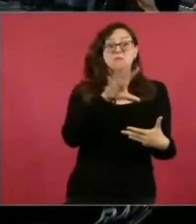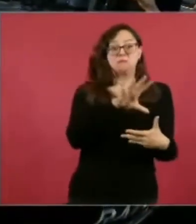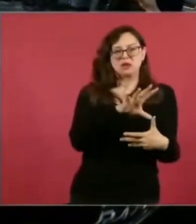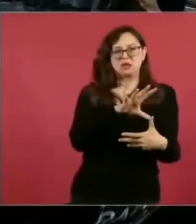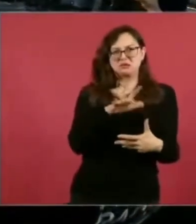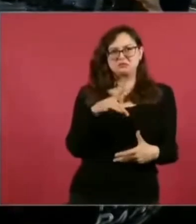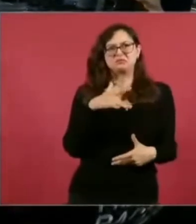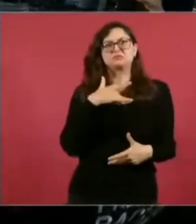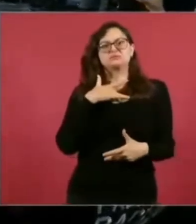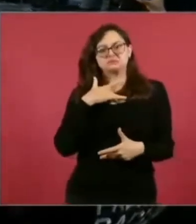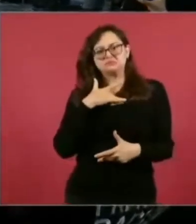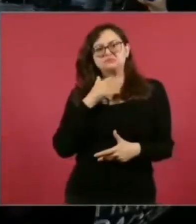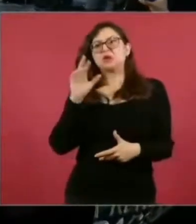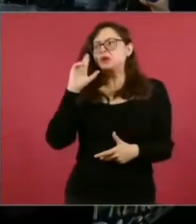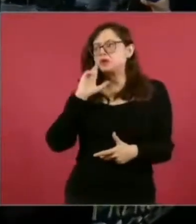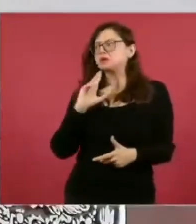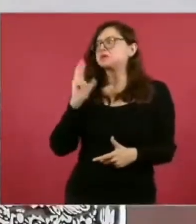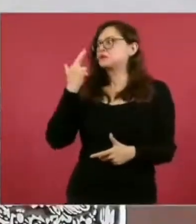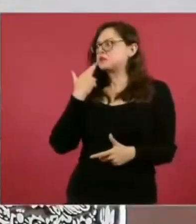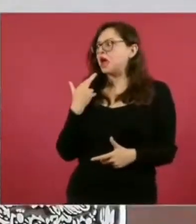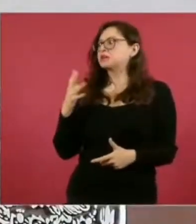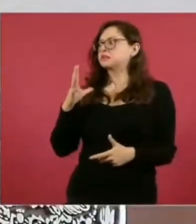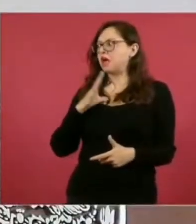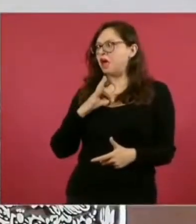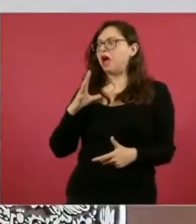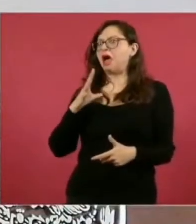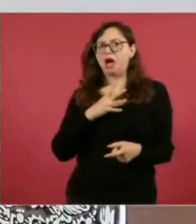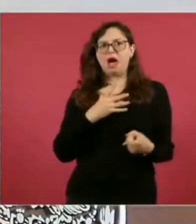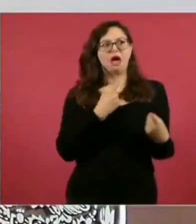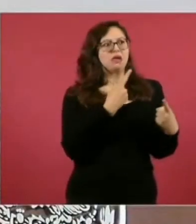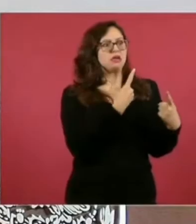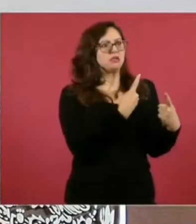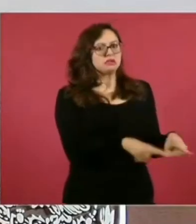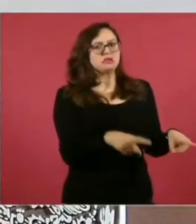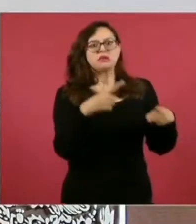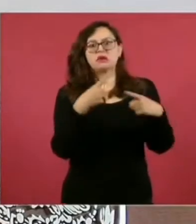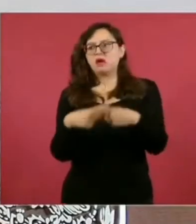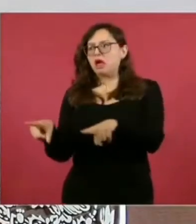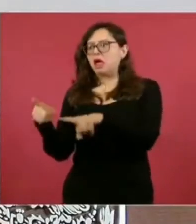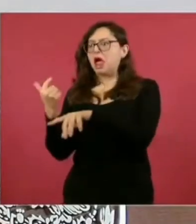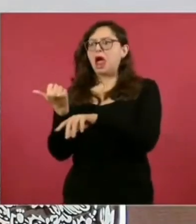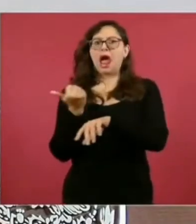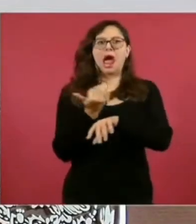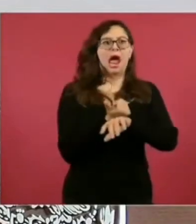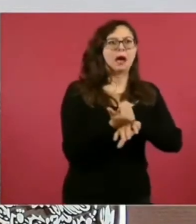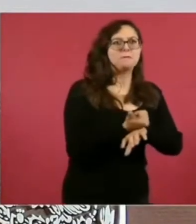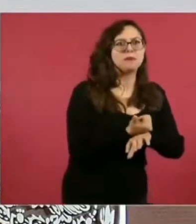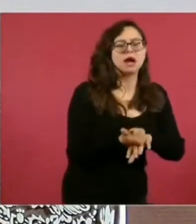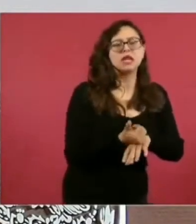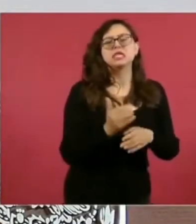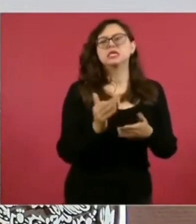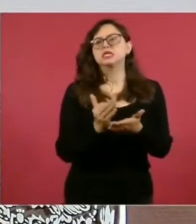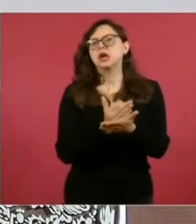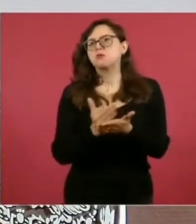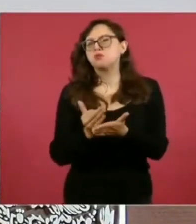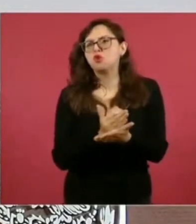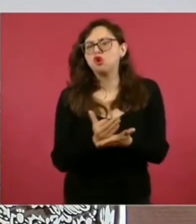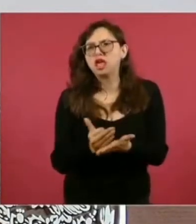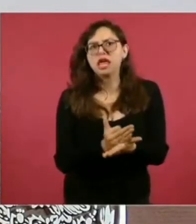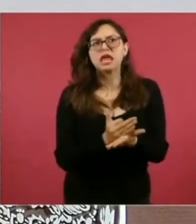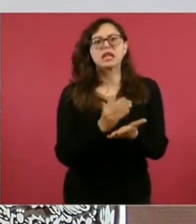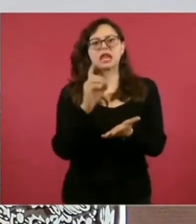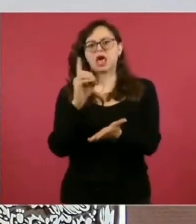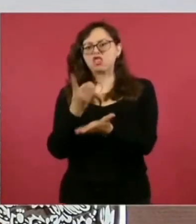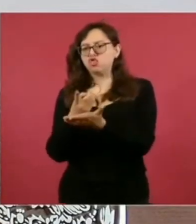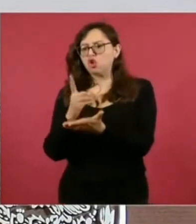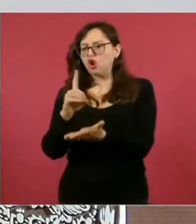existen las razas y las razas son la amarilla, la morena, la dorada, la de México le llamaban